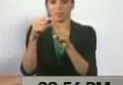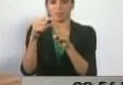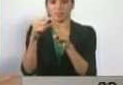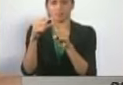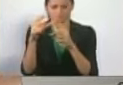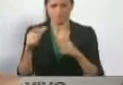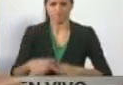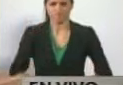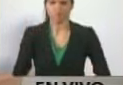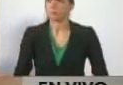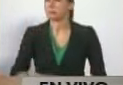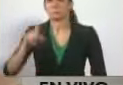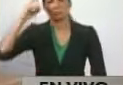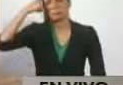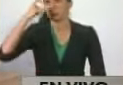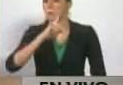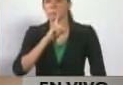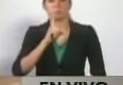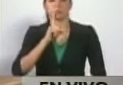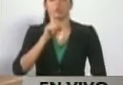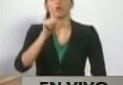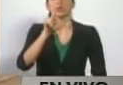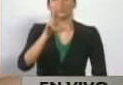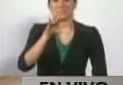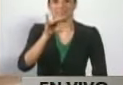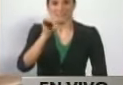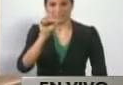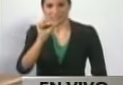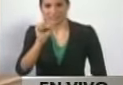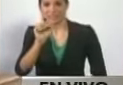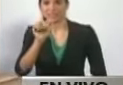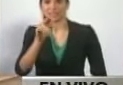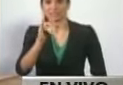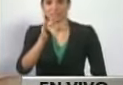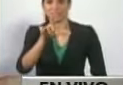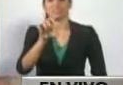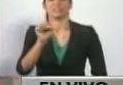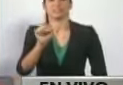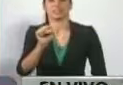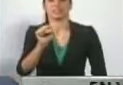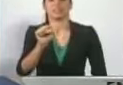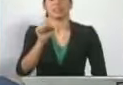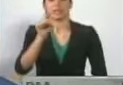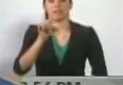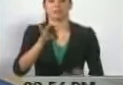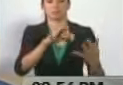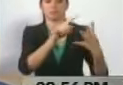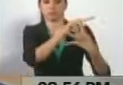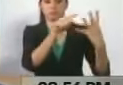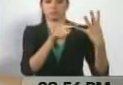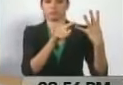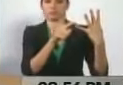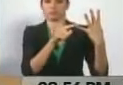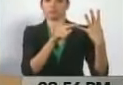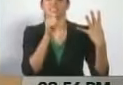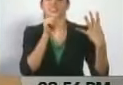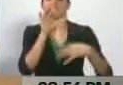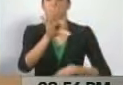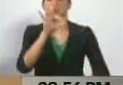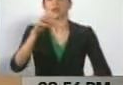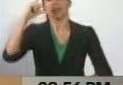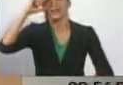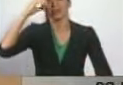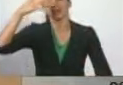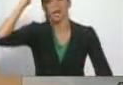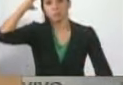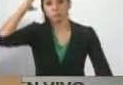no recuerdo su nombre. Luis Aquiles Moreno. Luis Aquiles Moreno, enviado del señor Ramos Alup,